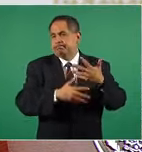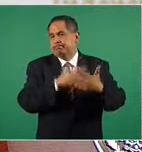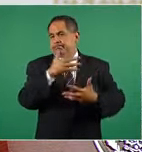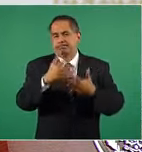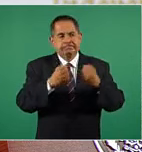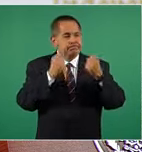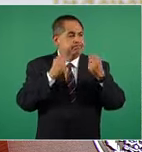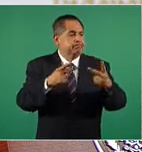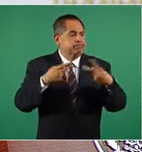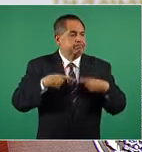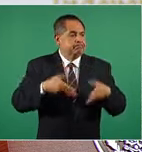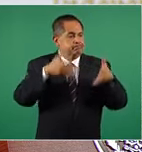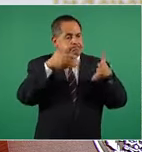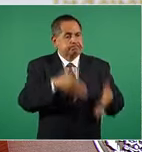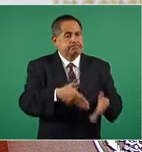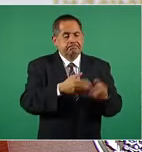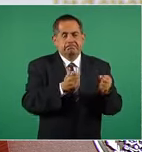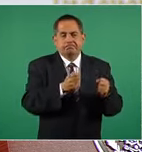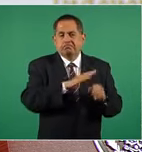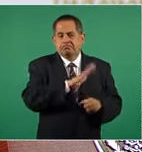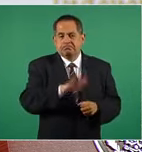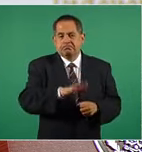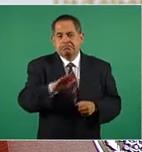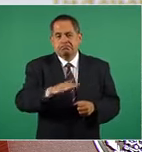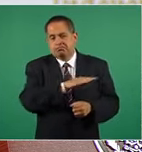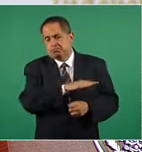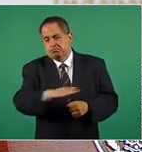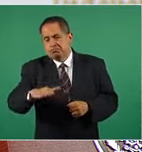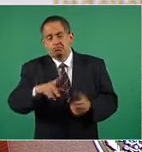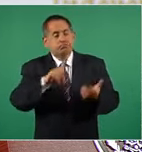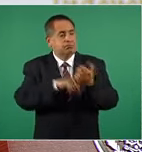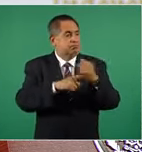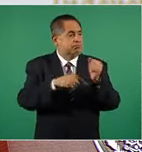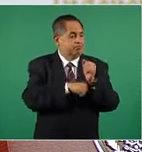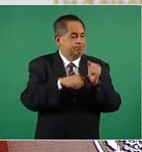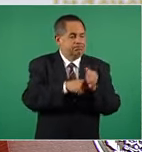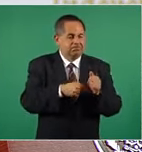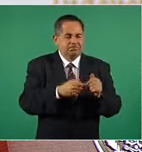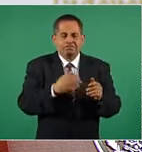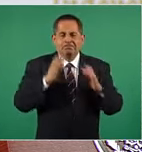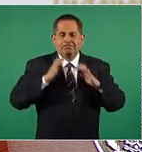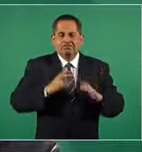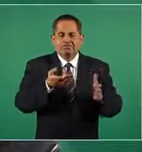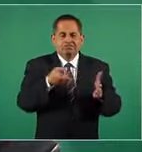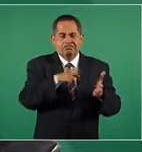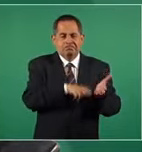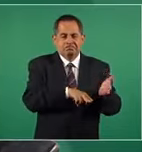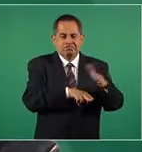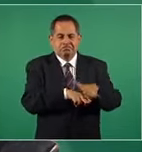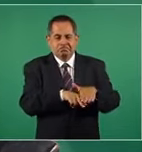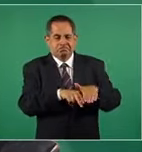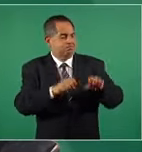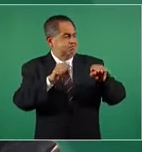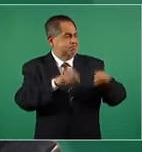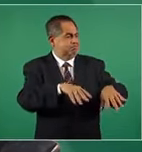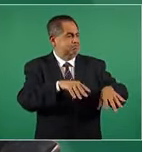cementerio de fosas clandestinas, de desaparecidos,